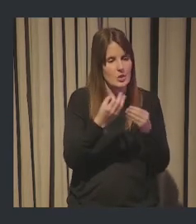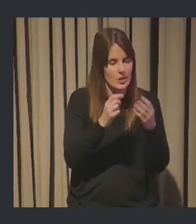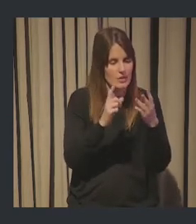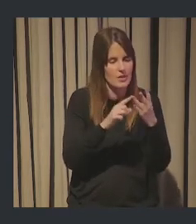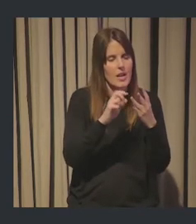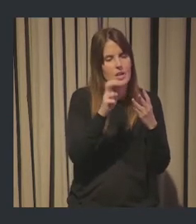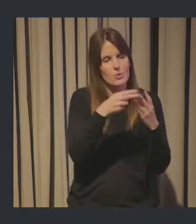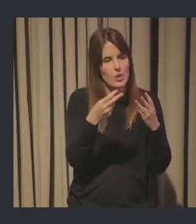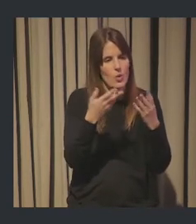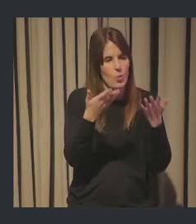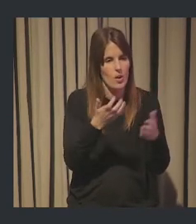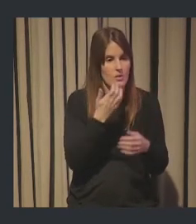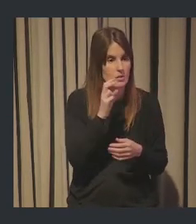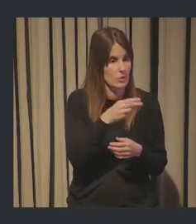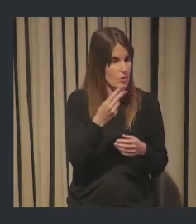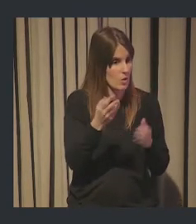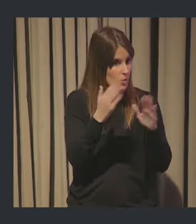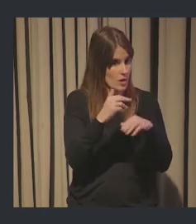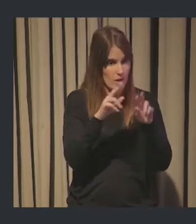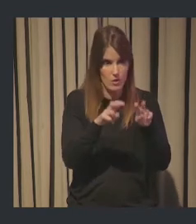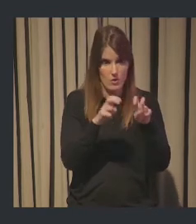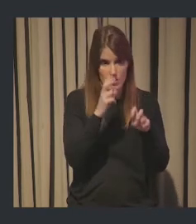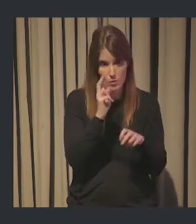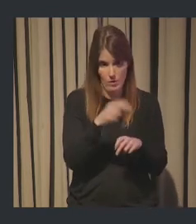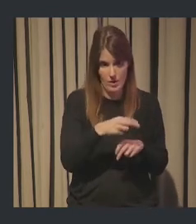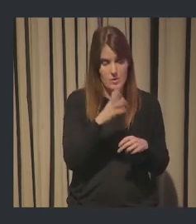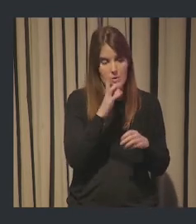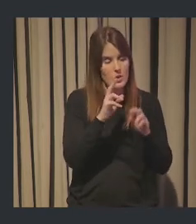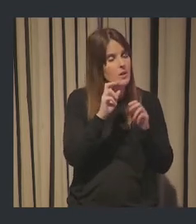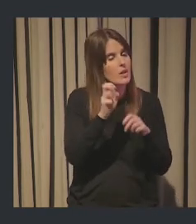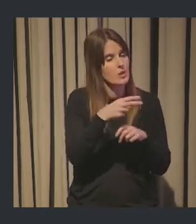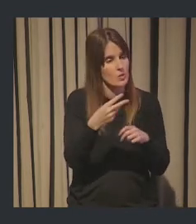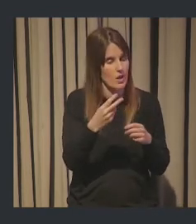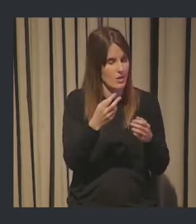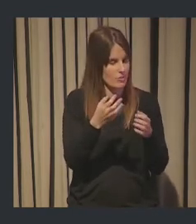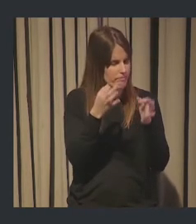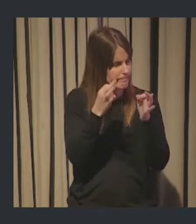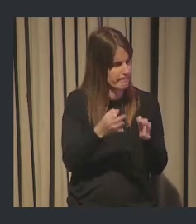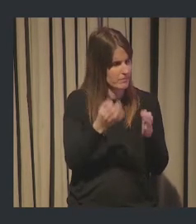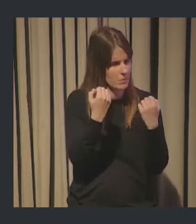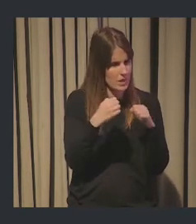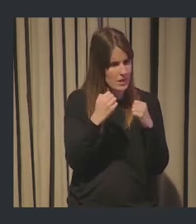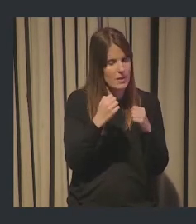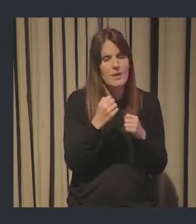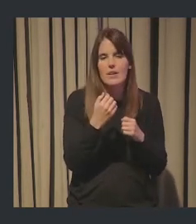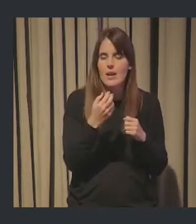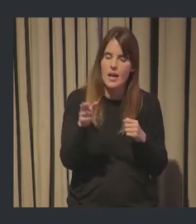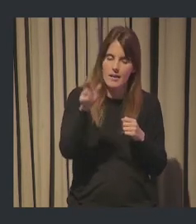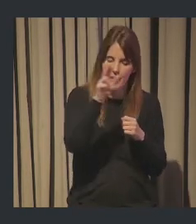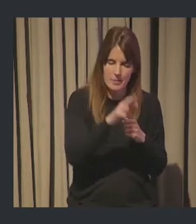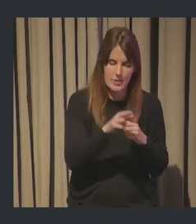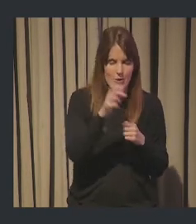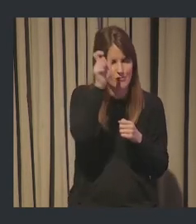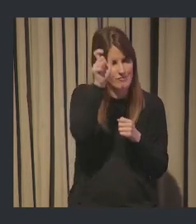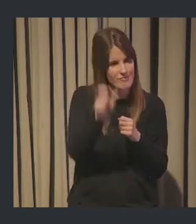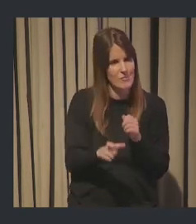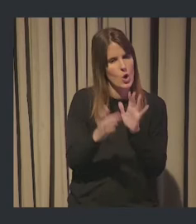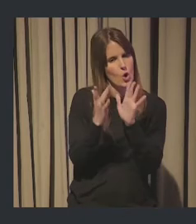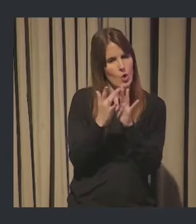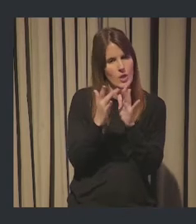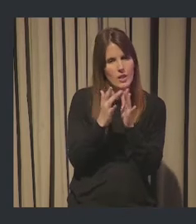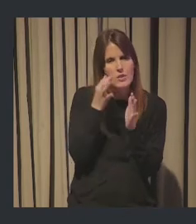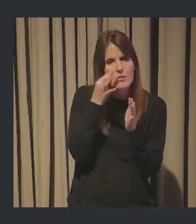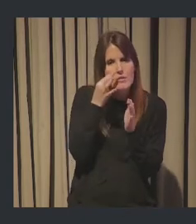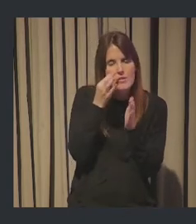resultados, no hay innovación, qué resultados se han obtenido concretos y para mí la madre del cordero, el contacto, vuelve a ser otra vez un nombre con un teléfono